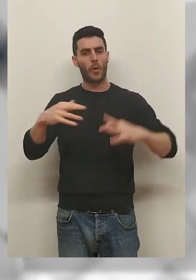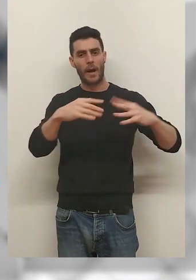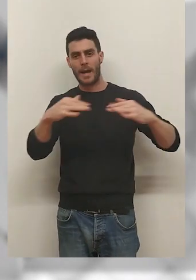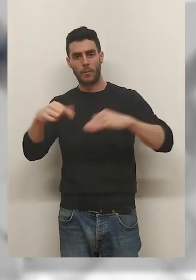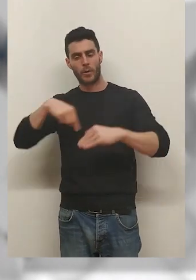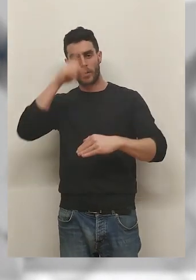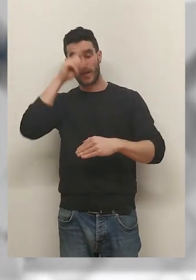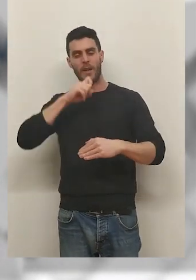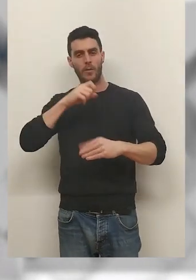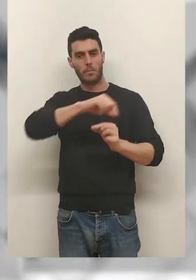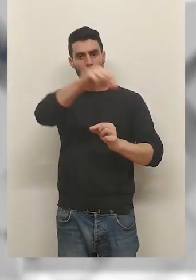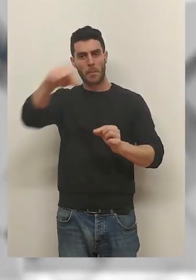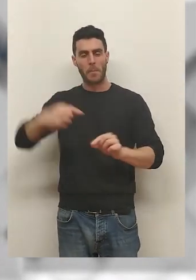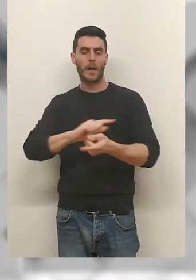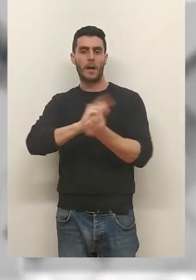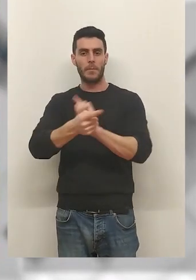año cambia de itinerario.